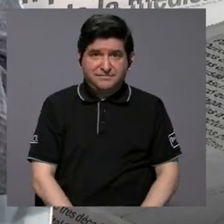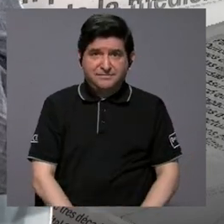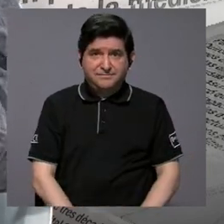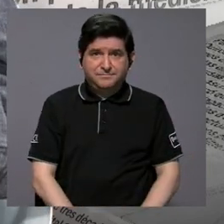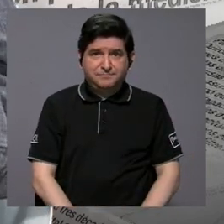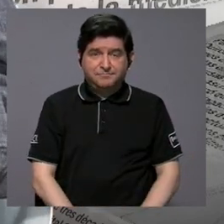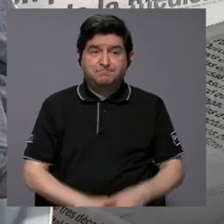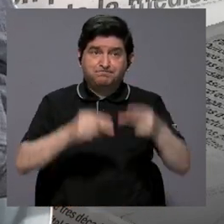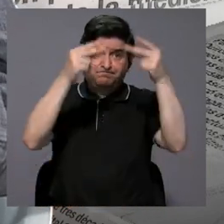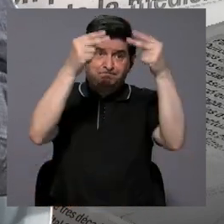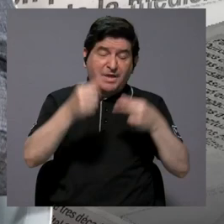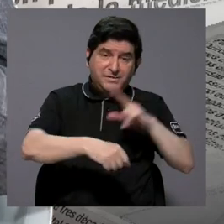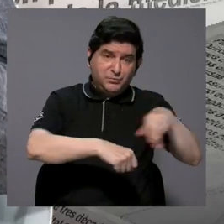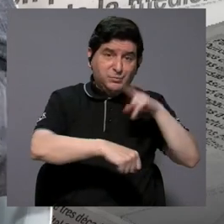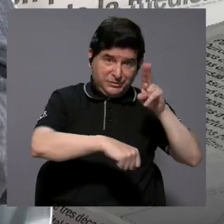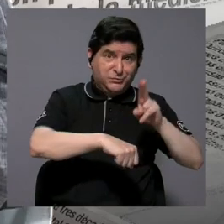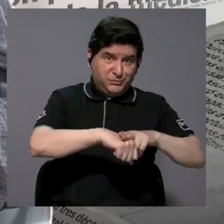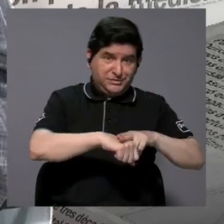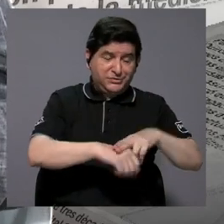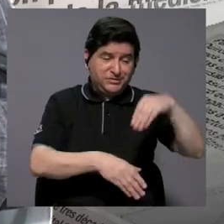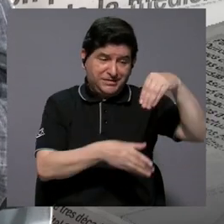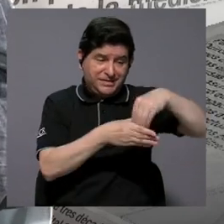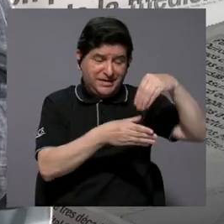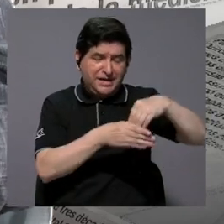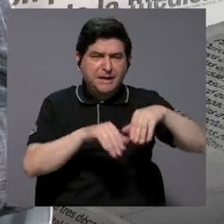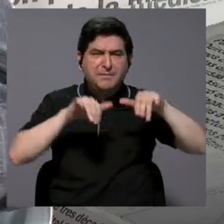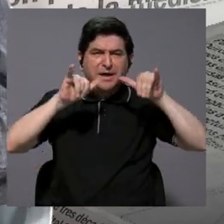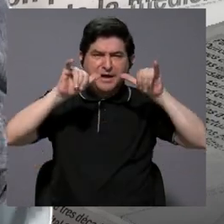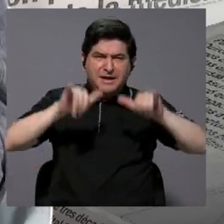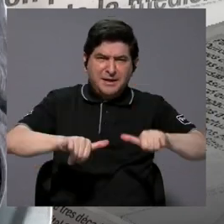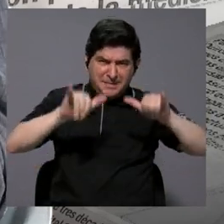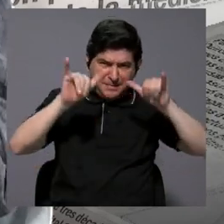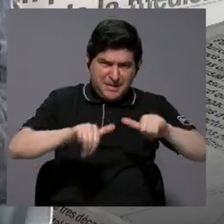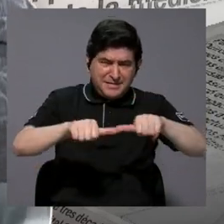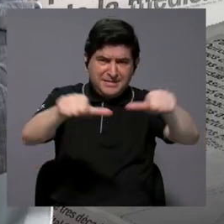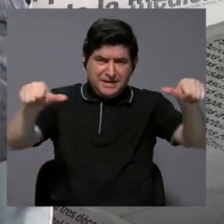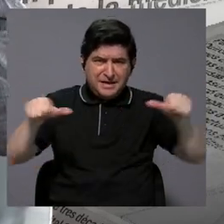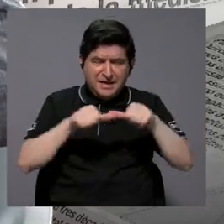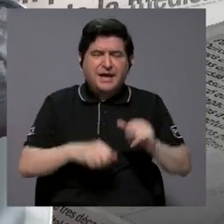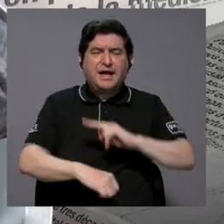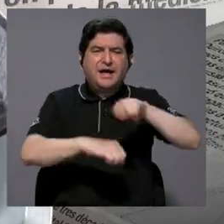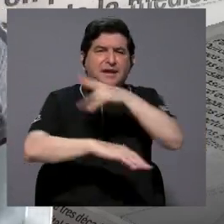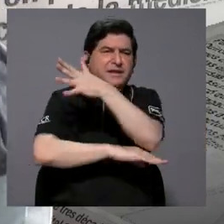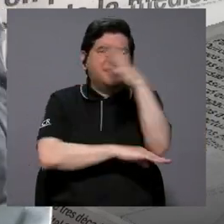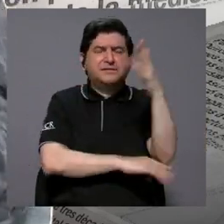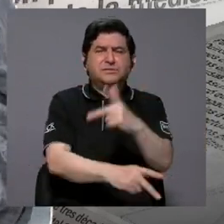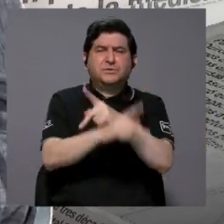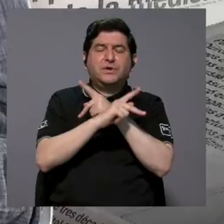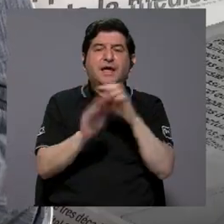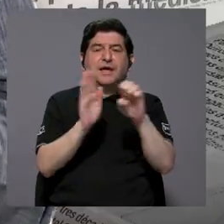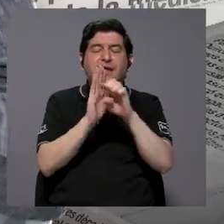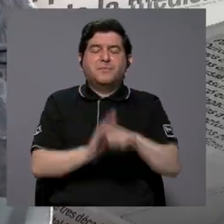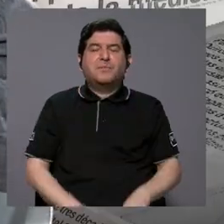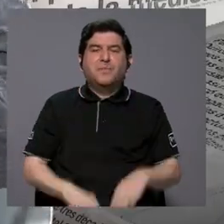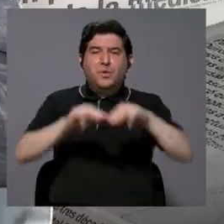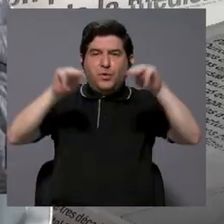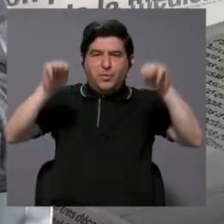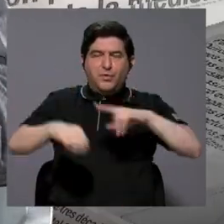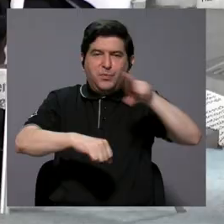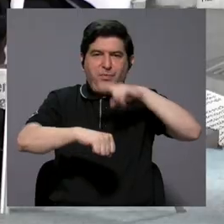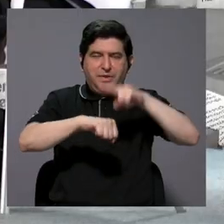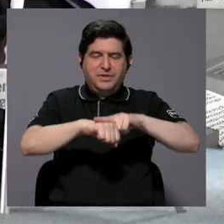del presupuesto nacional que se invierte en la conservación de áreas silvestres protegidas, como el Monumento Nacional Guayao,